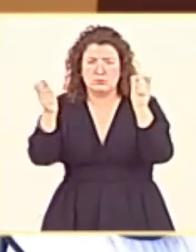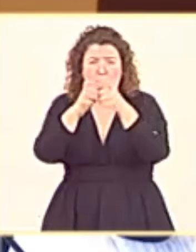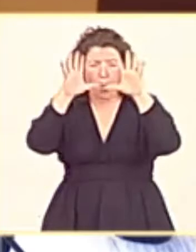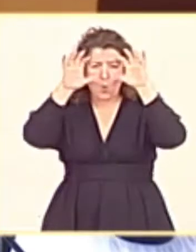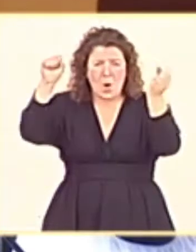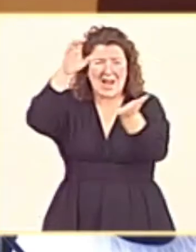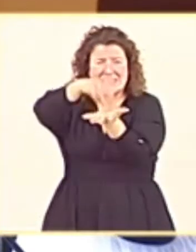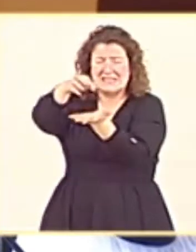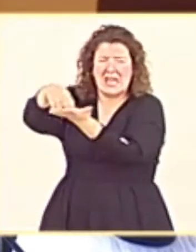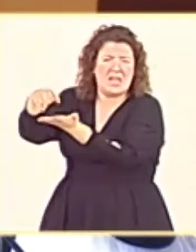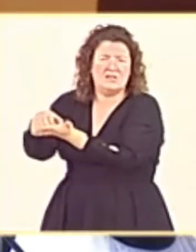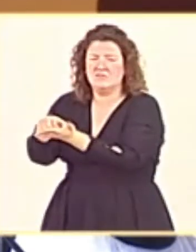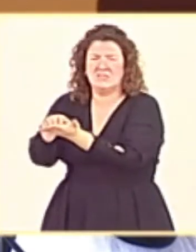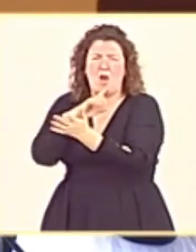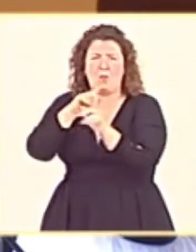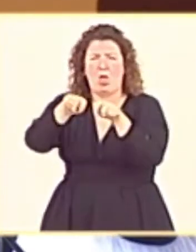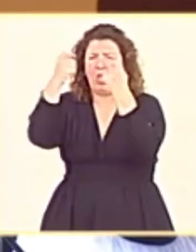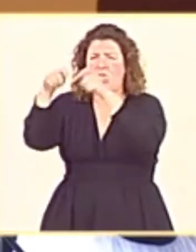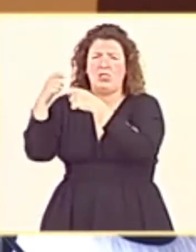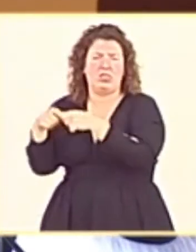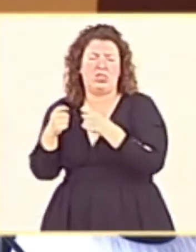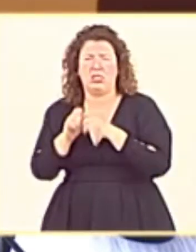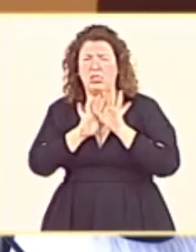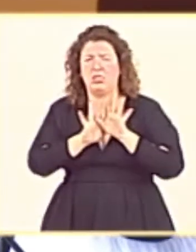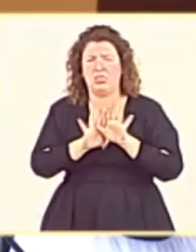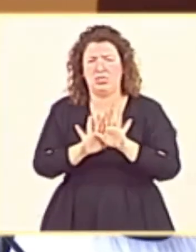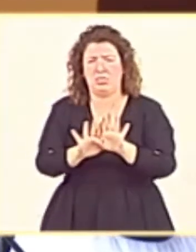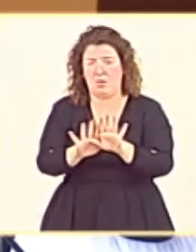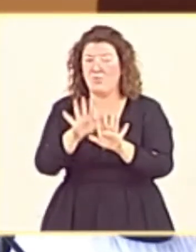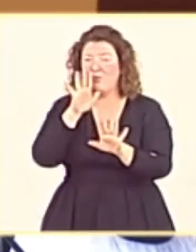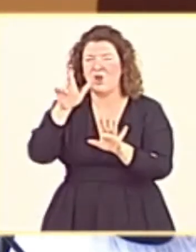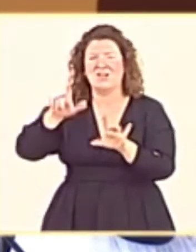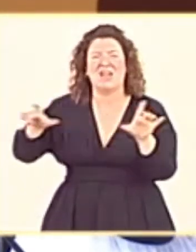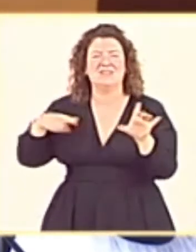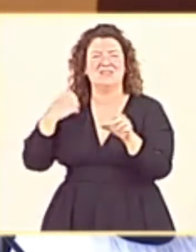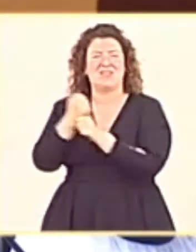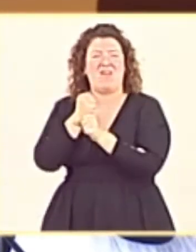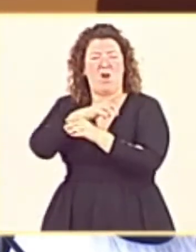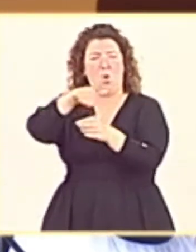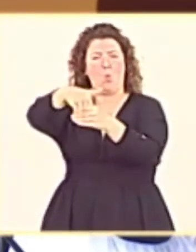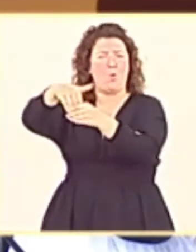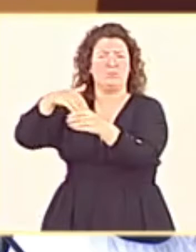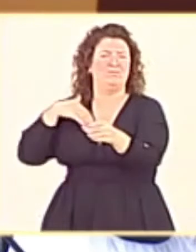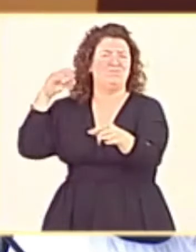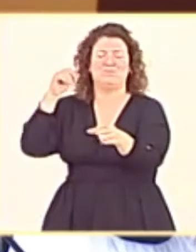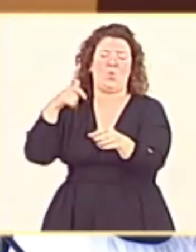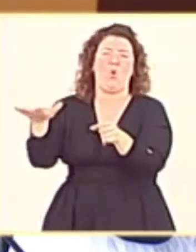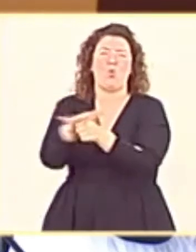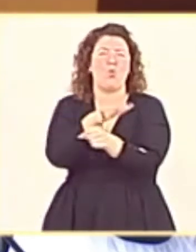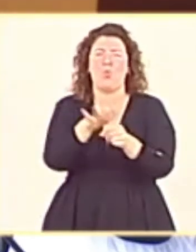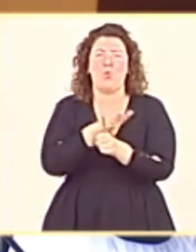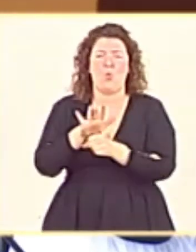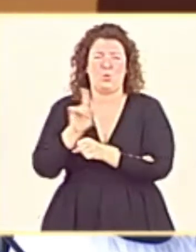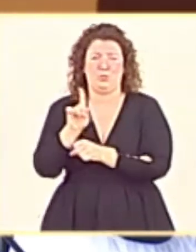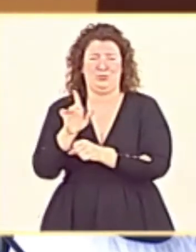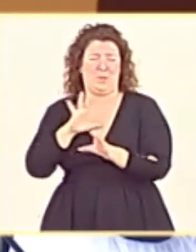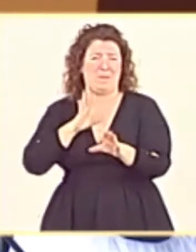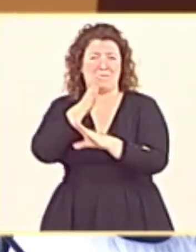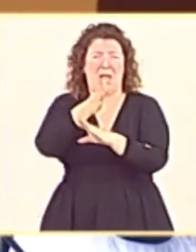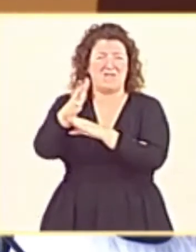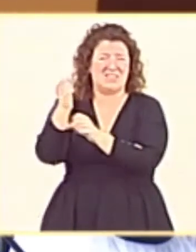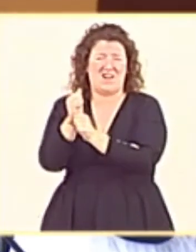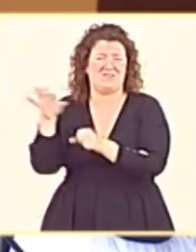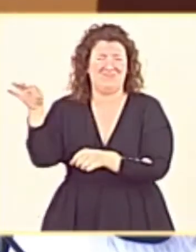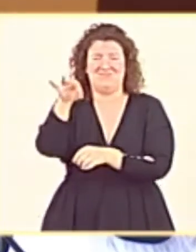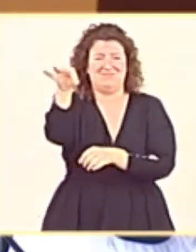cuarteles siguen igual de deteriorados. Por eso, cada vez hay más vacantes sin cubrir. Sobre la desconcentración territorial del Estado,